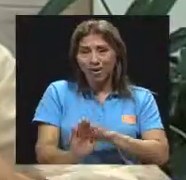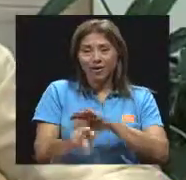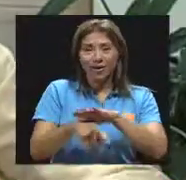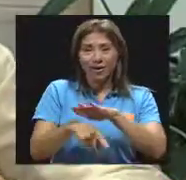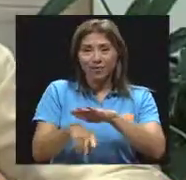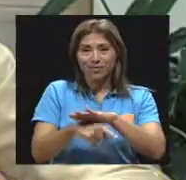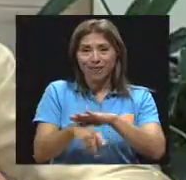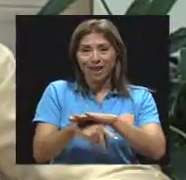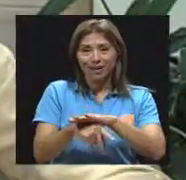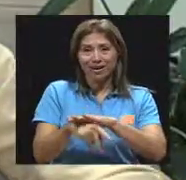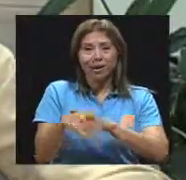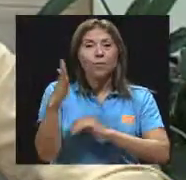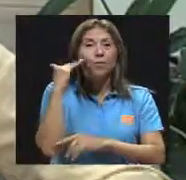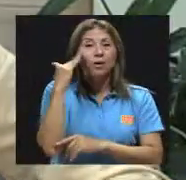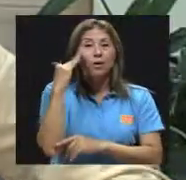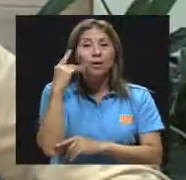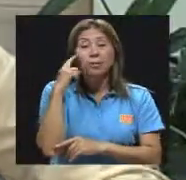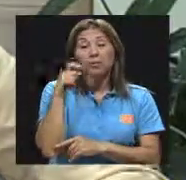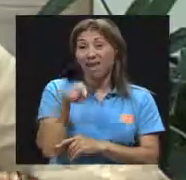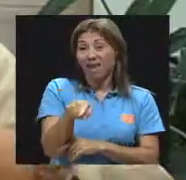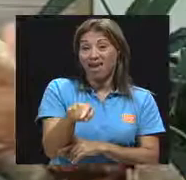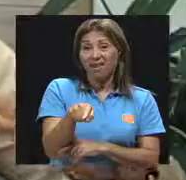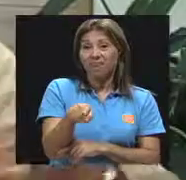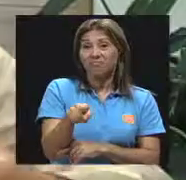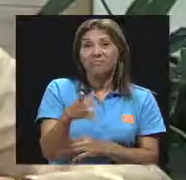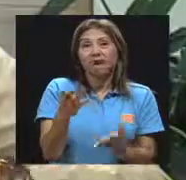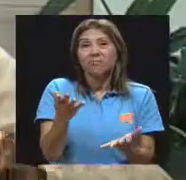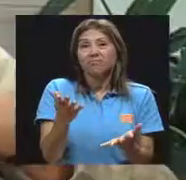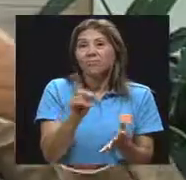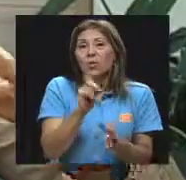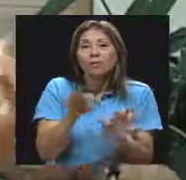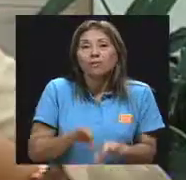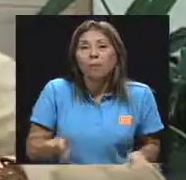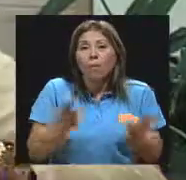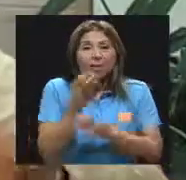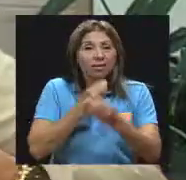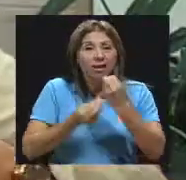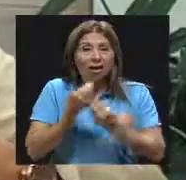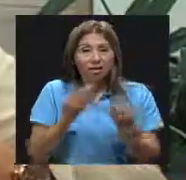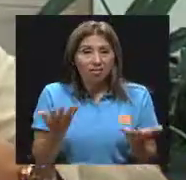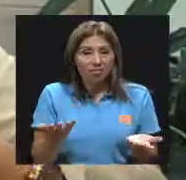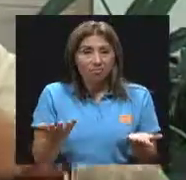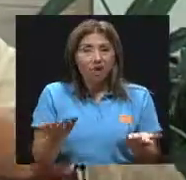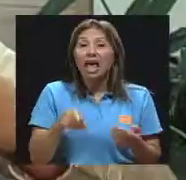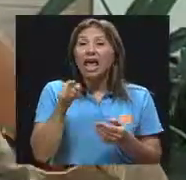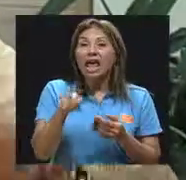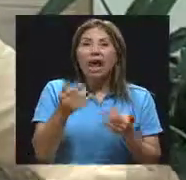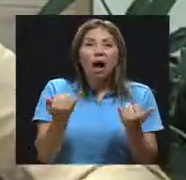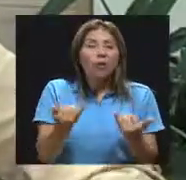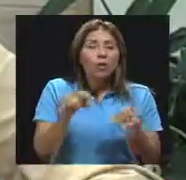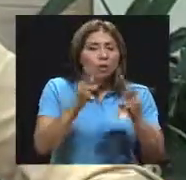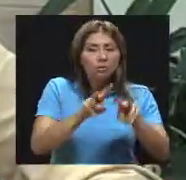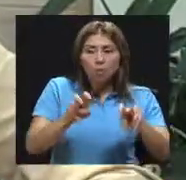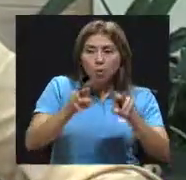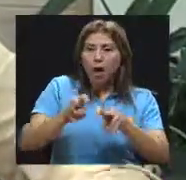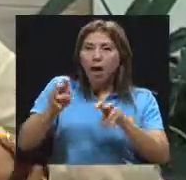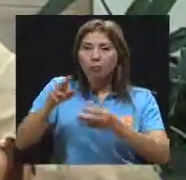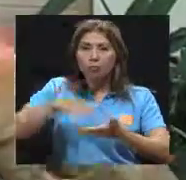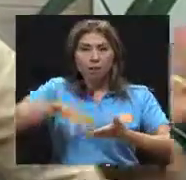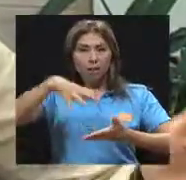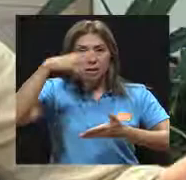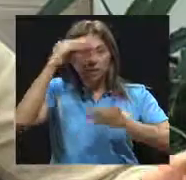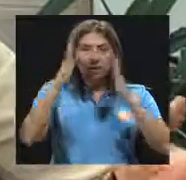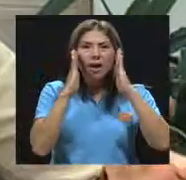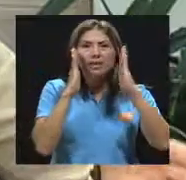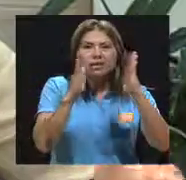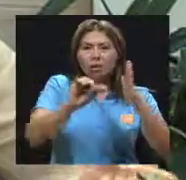alimento dejó de ser algo vital para él. Él está explorando, él está aprendiendo, él está enfocando su atención en otras cosas y